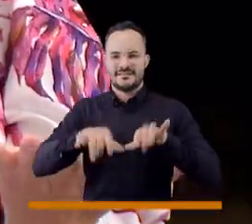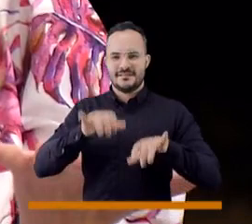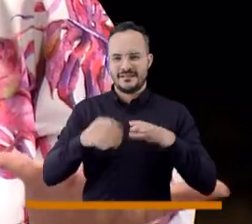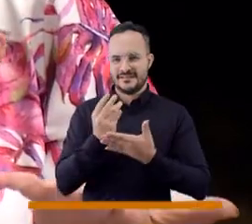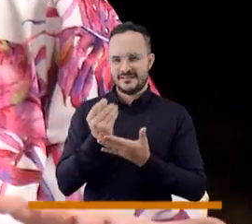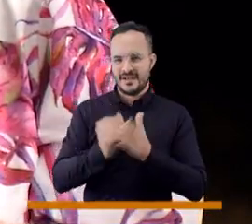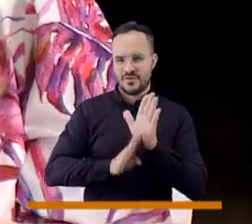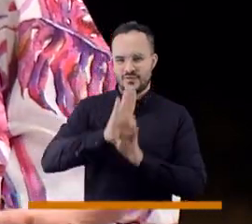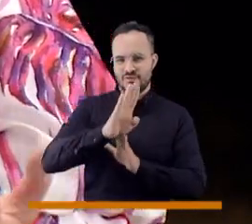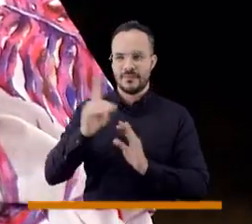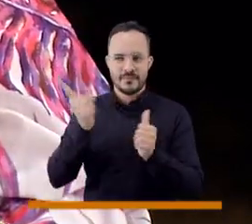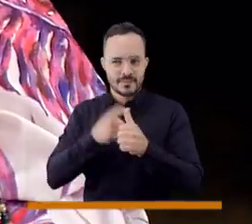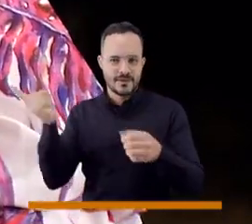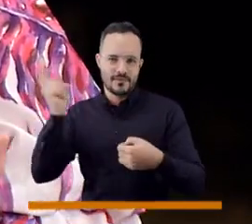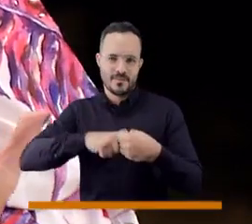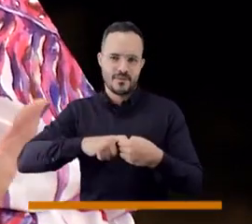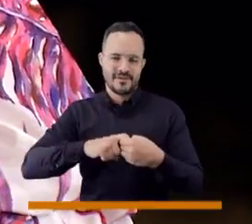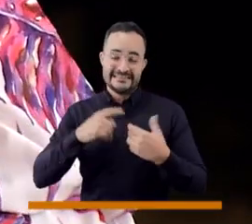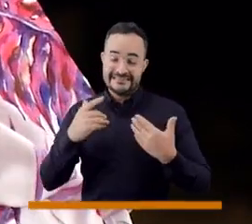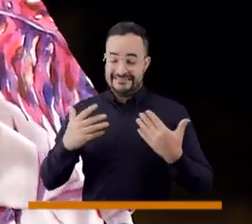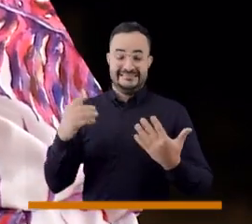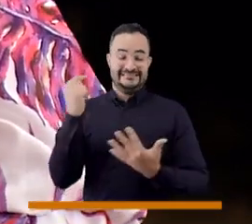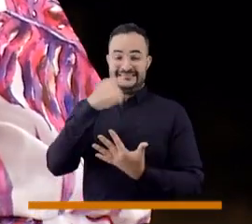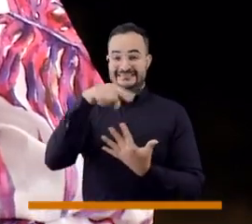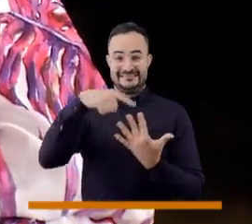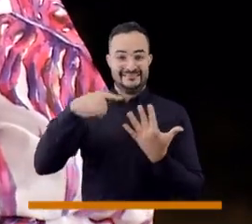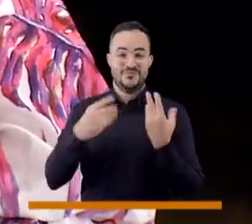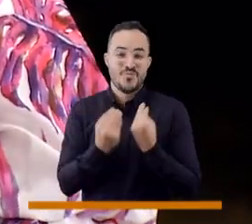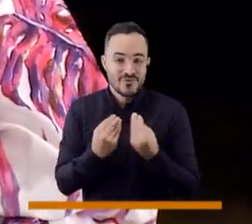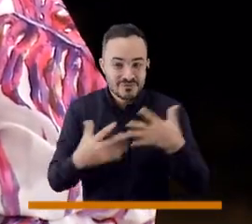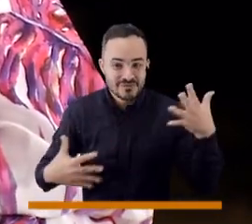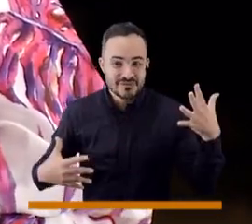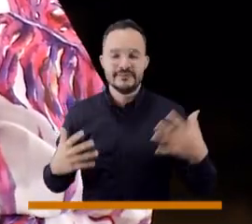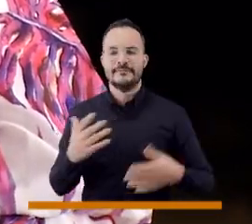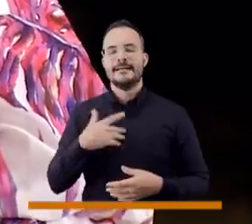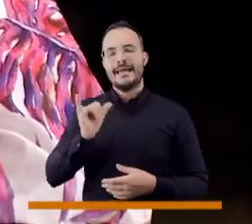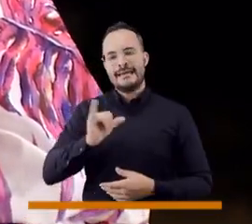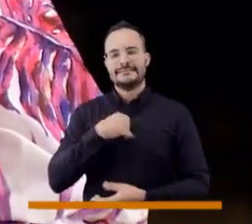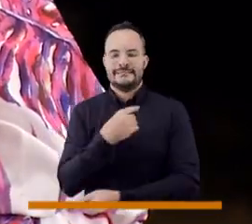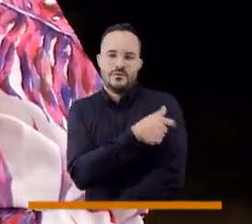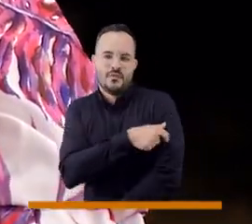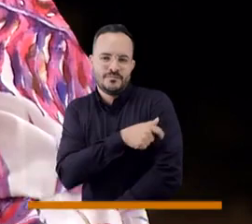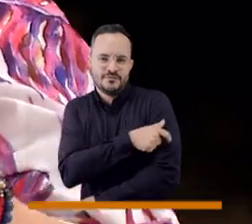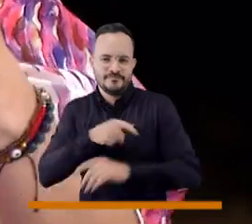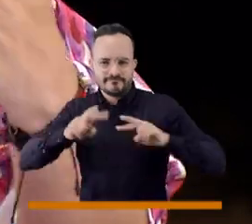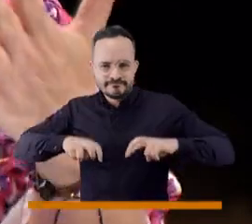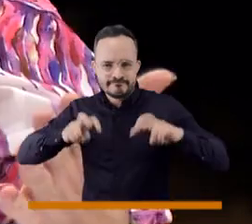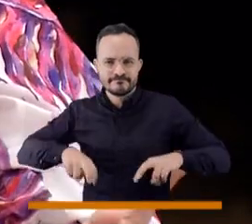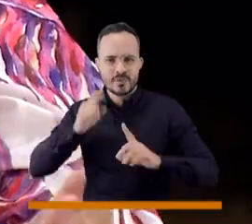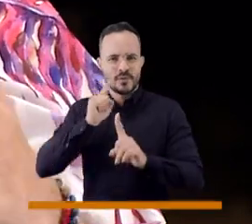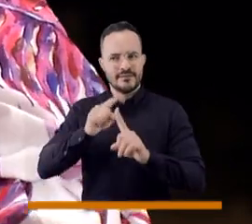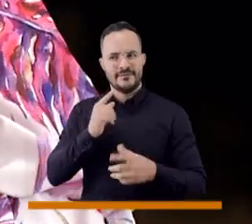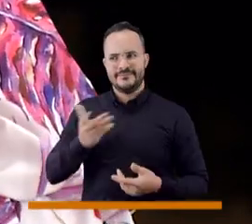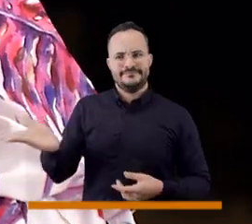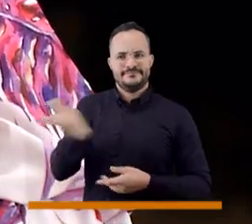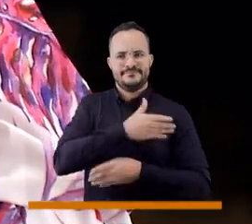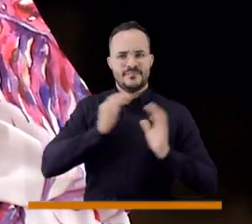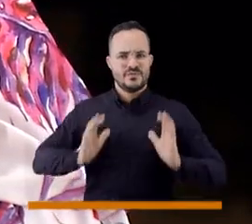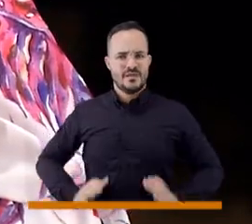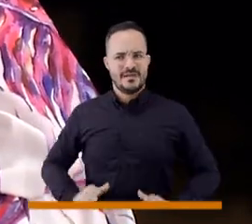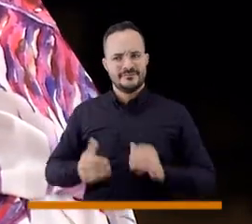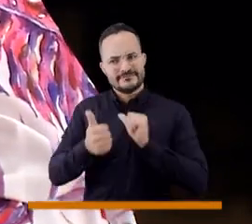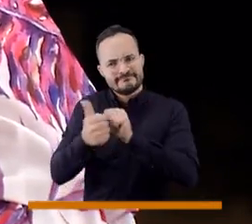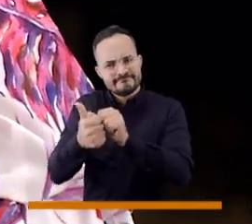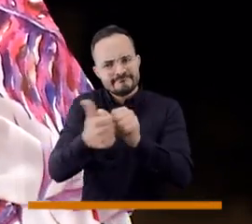Entonces, son demasiados pasos. Por eso es que nosotros hemos creado esta comisión accidental, primero para acompañar a la